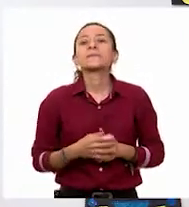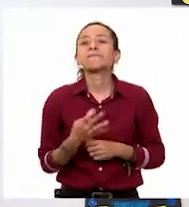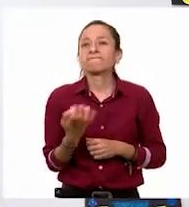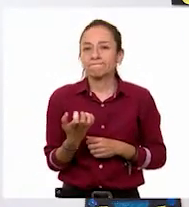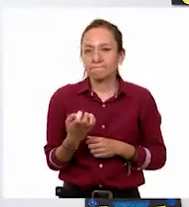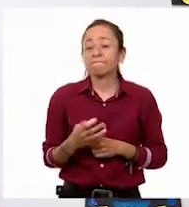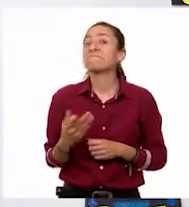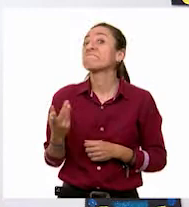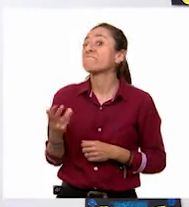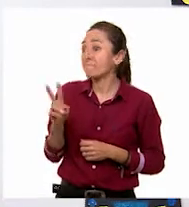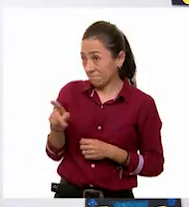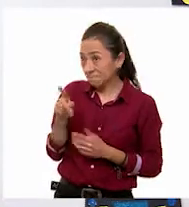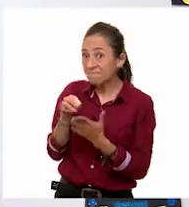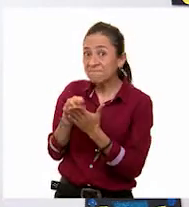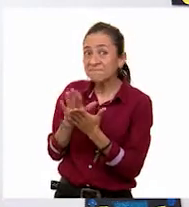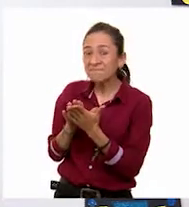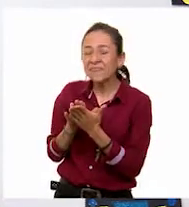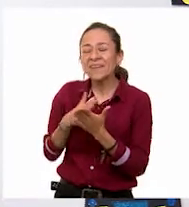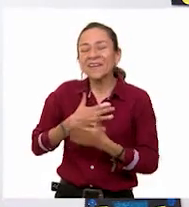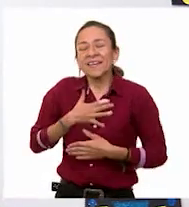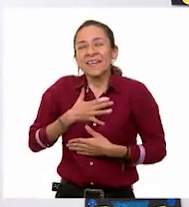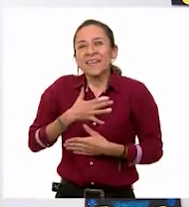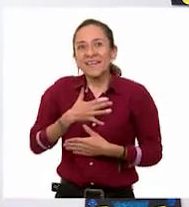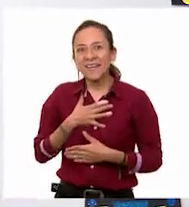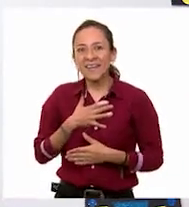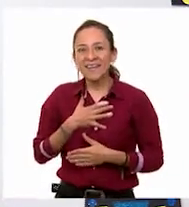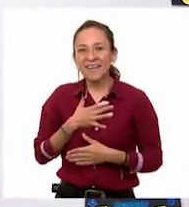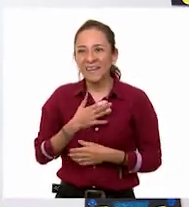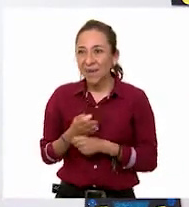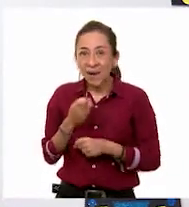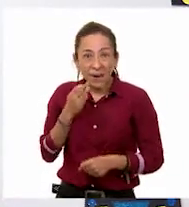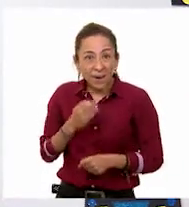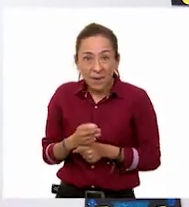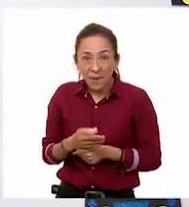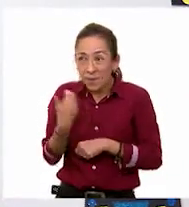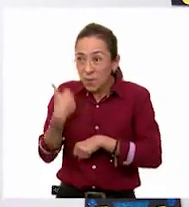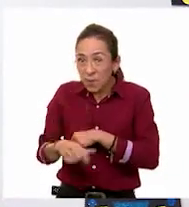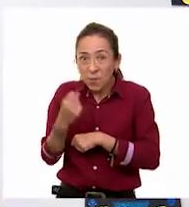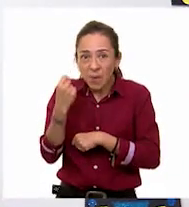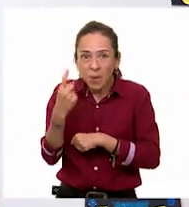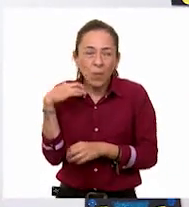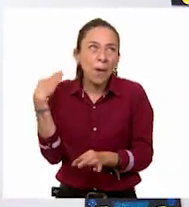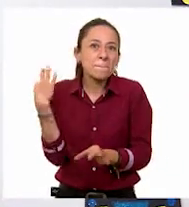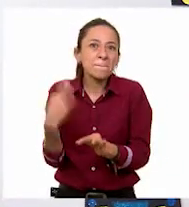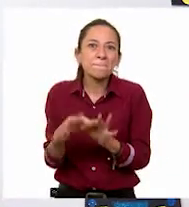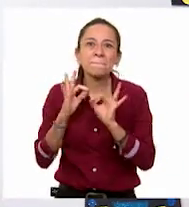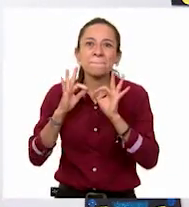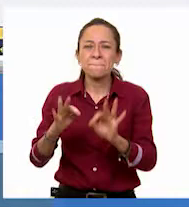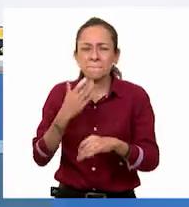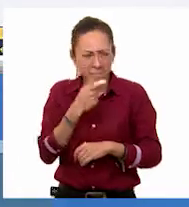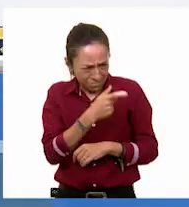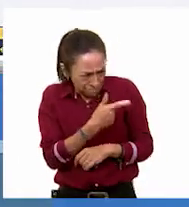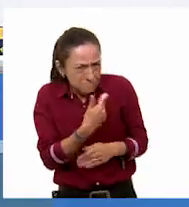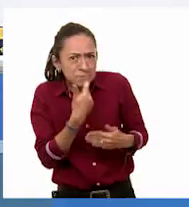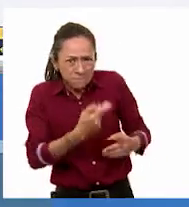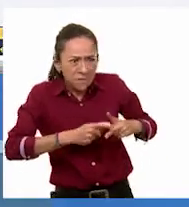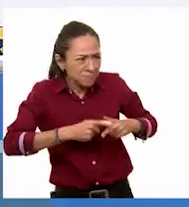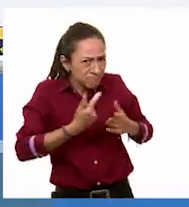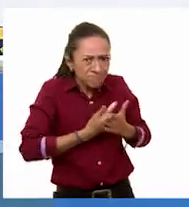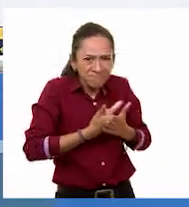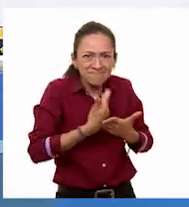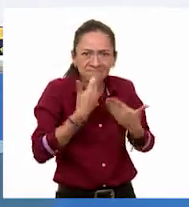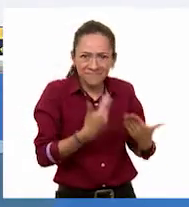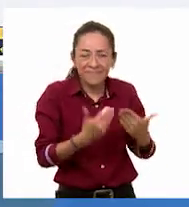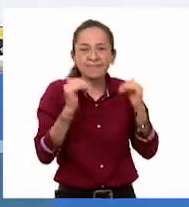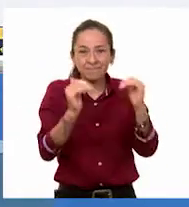Ay, pues entonces sí me salió bien en este primer caso, maestro. Lo hiciste muy bien. Y vamos a resolver la